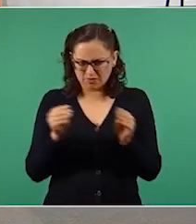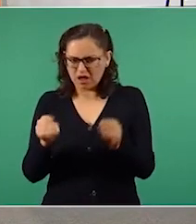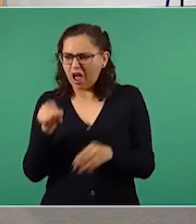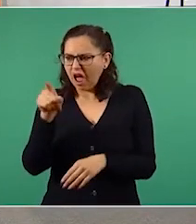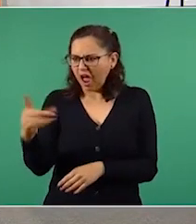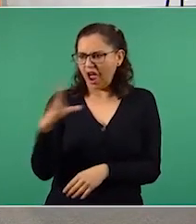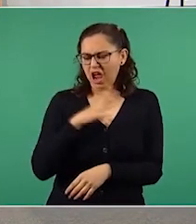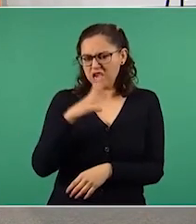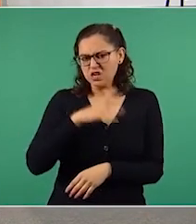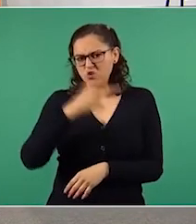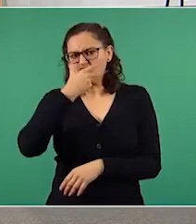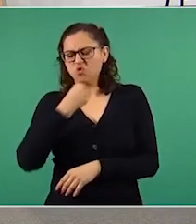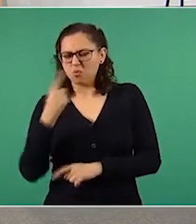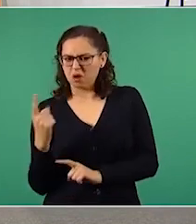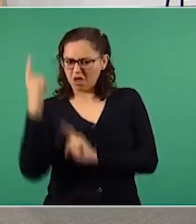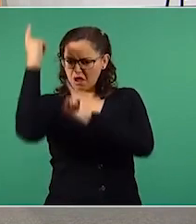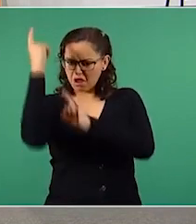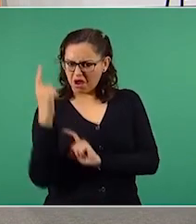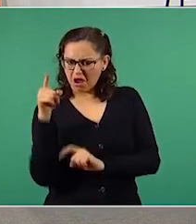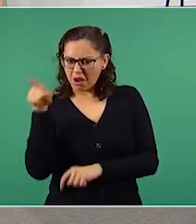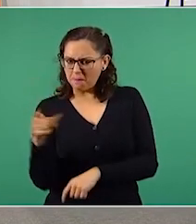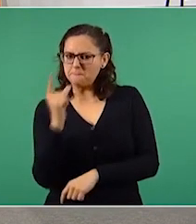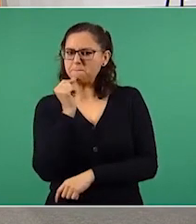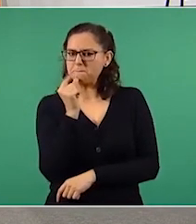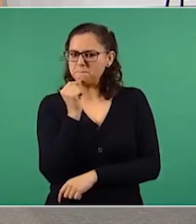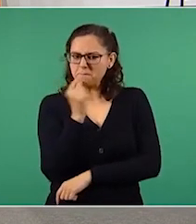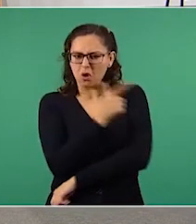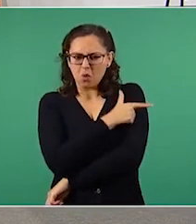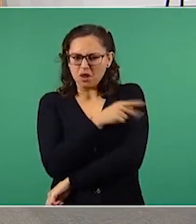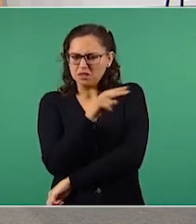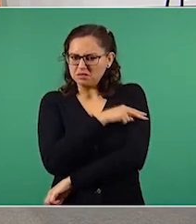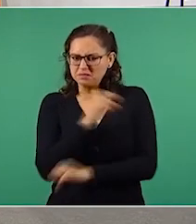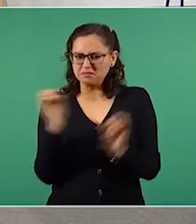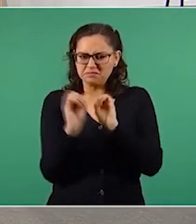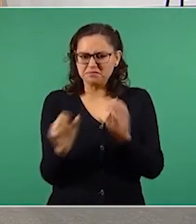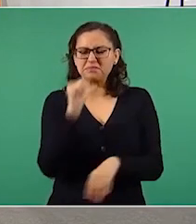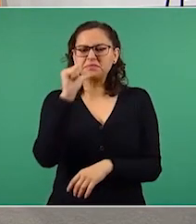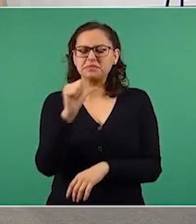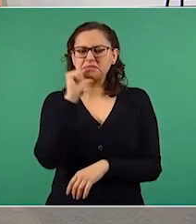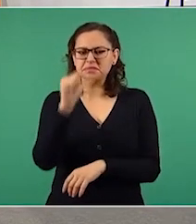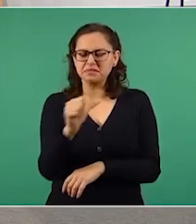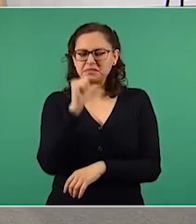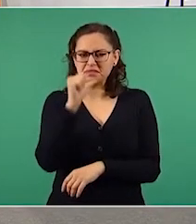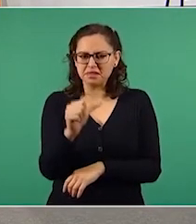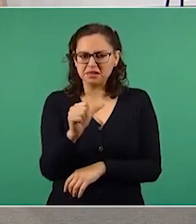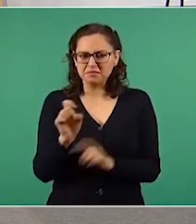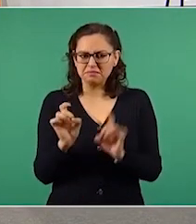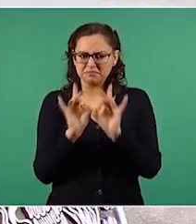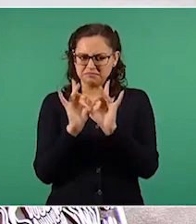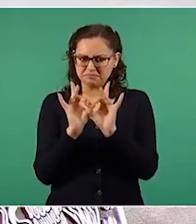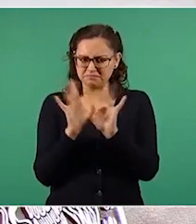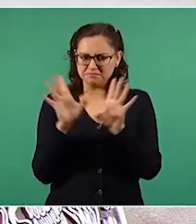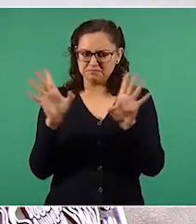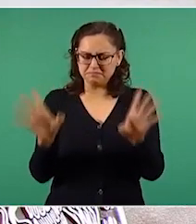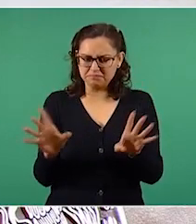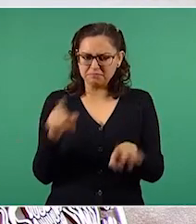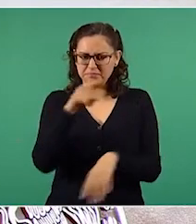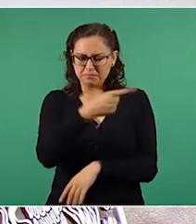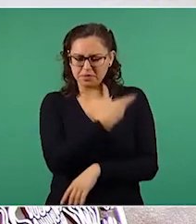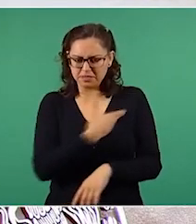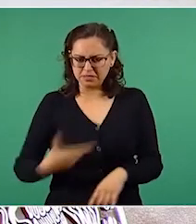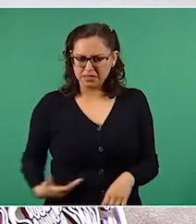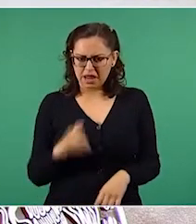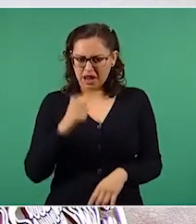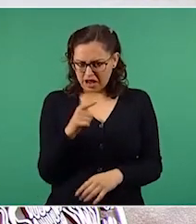armado, que no es de Sedena ni de la Guardia Nacional, ve pasar camionetas y de pronto una de ellas se asoma el presidente de México.